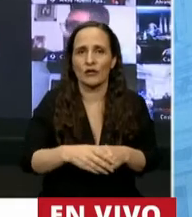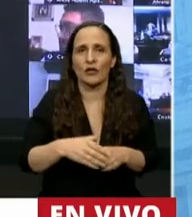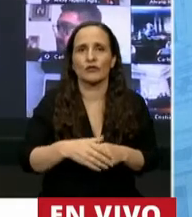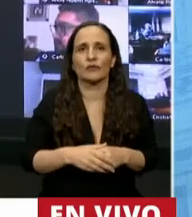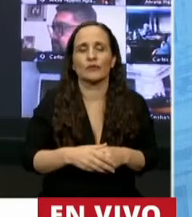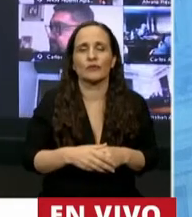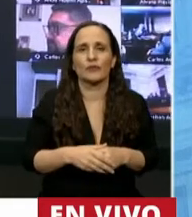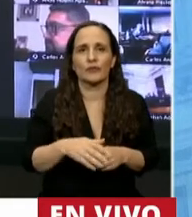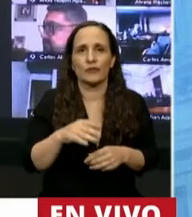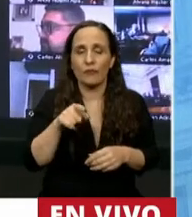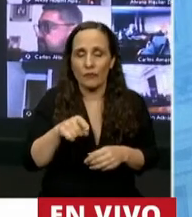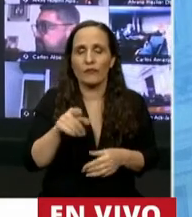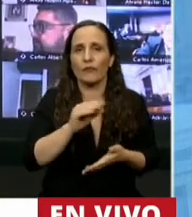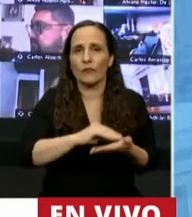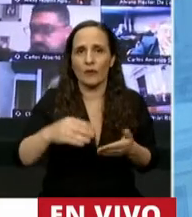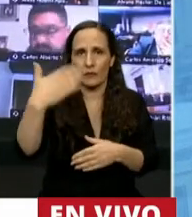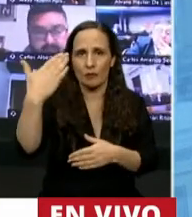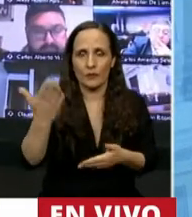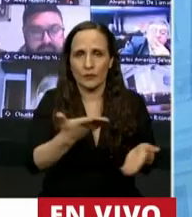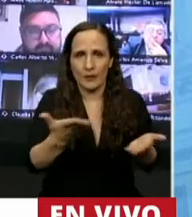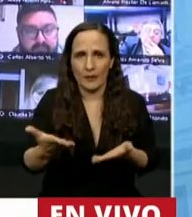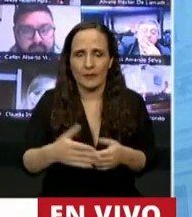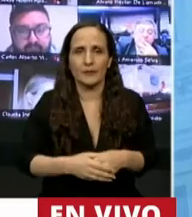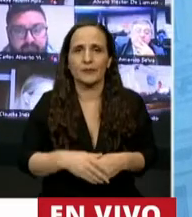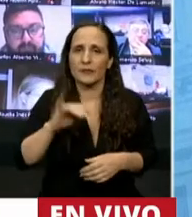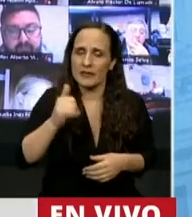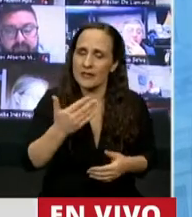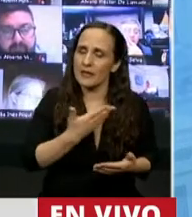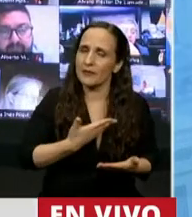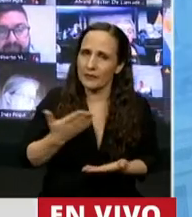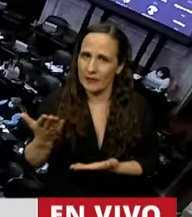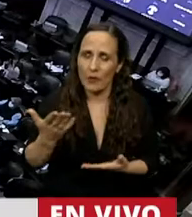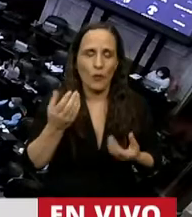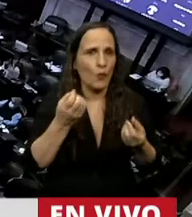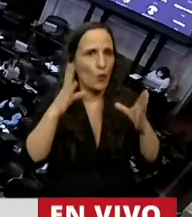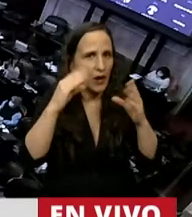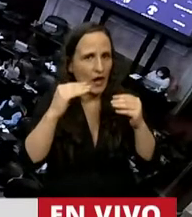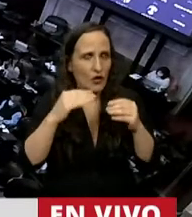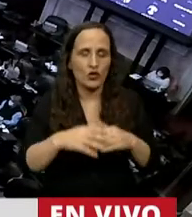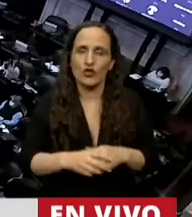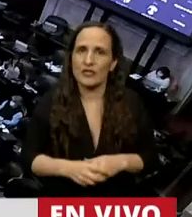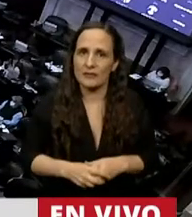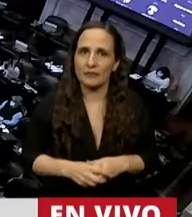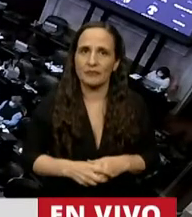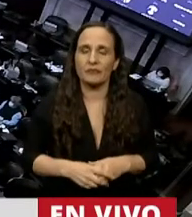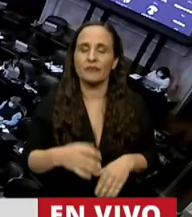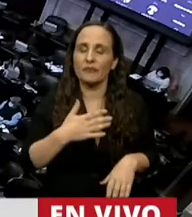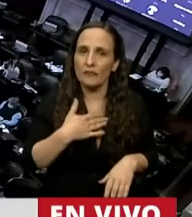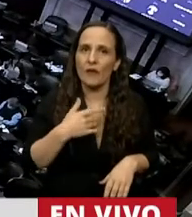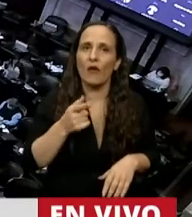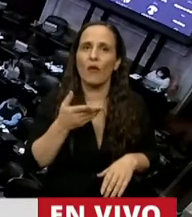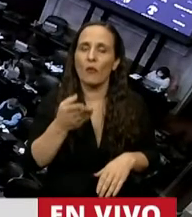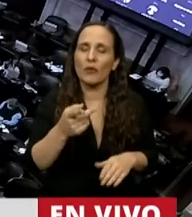Stilman, tiene la palabra. Sí, señor Presidente, buenas noches. Bueno, quiero solicitar el apartamiento del